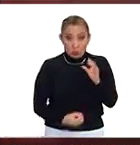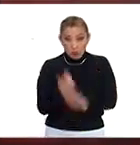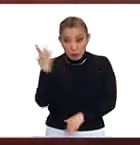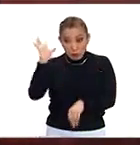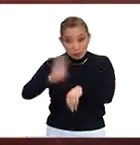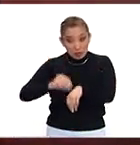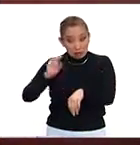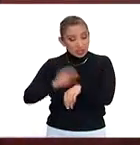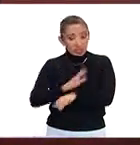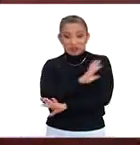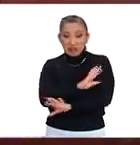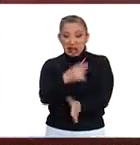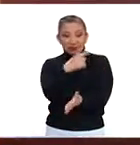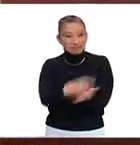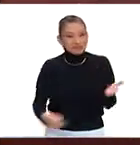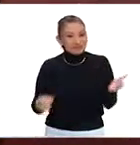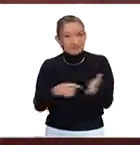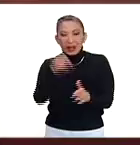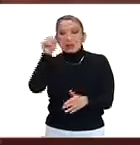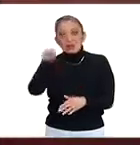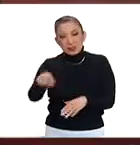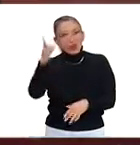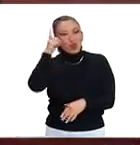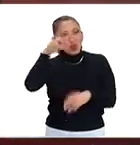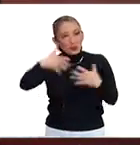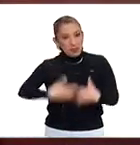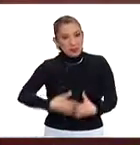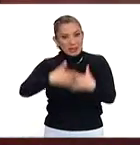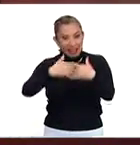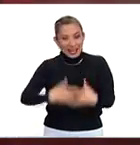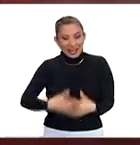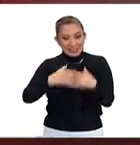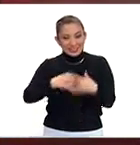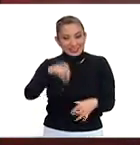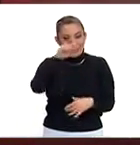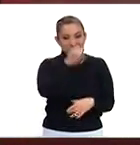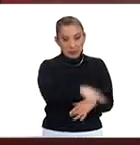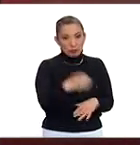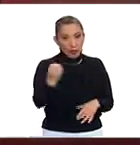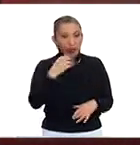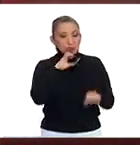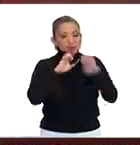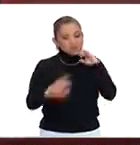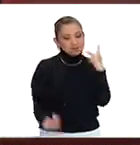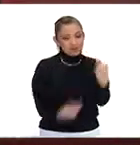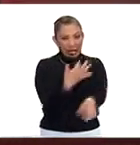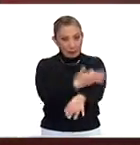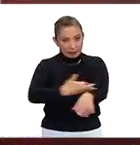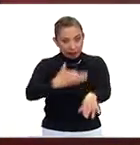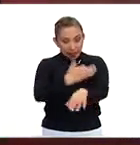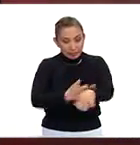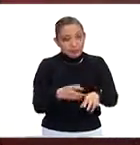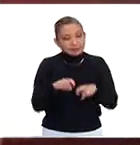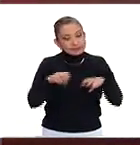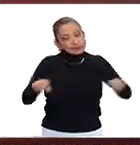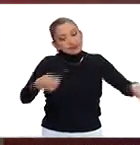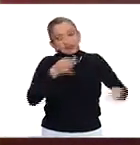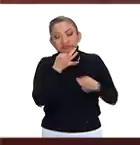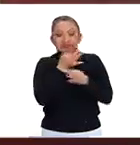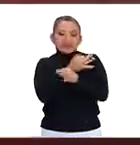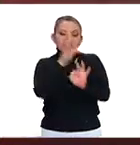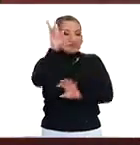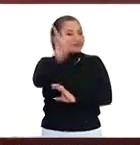los permisos, sí, los mismos empresarios ayer, que la acompañaron en una conferencia de prensa en la tarde, pues sí revelaron